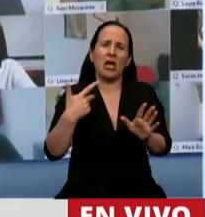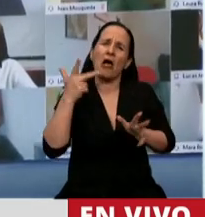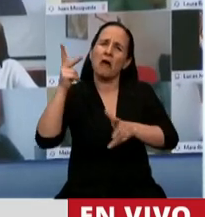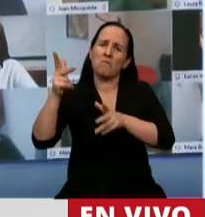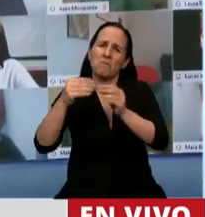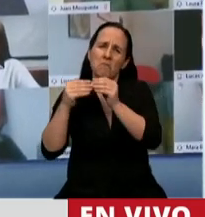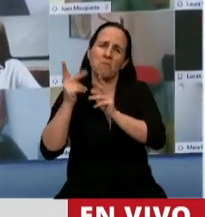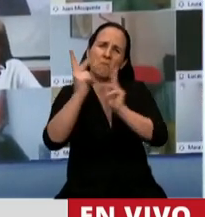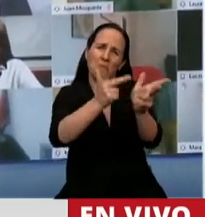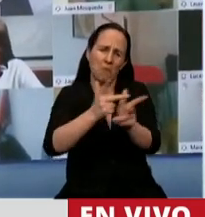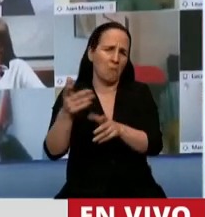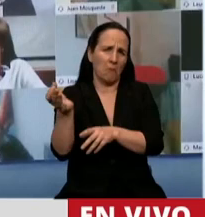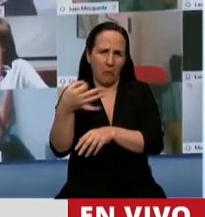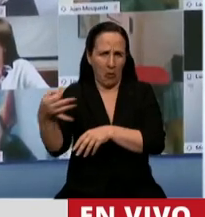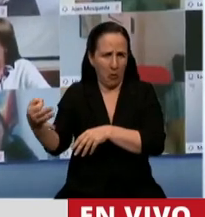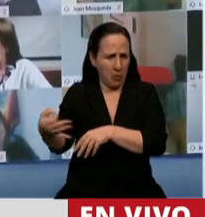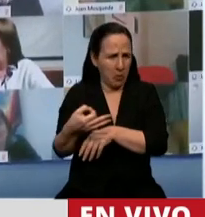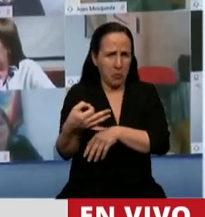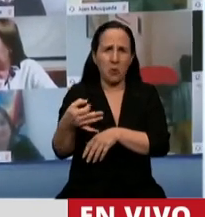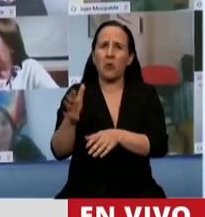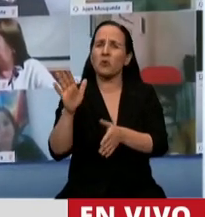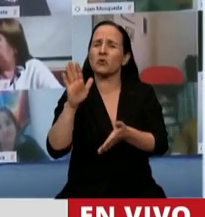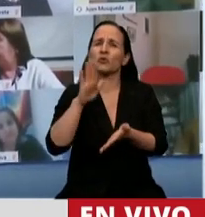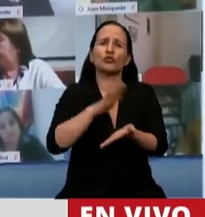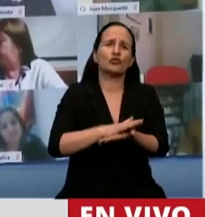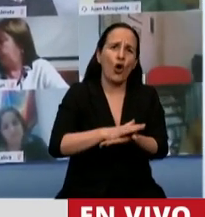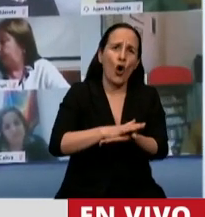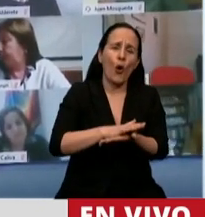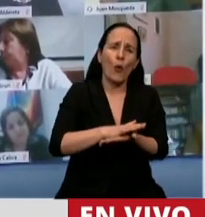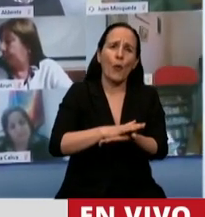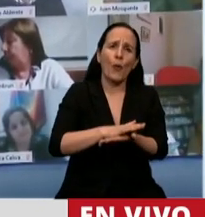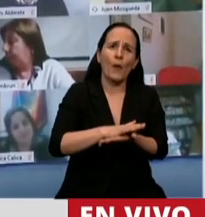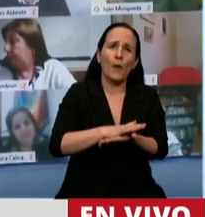correcta respecto a las interpretaciones